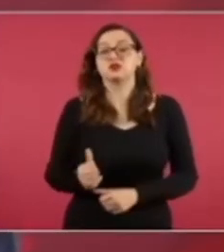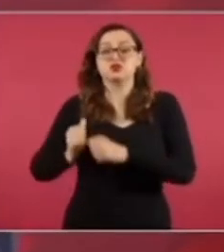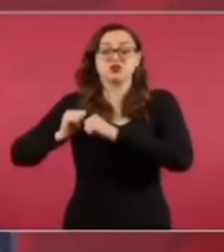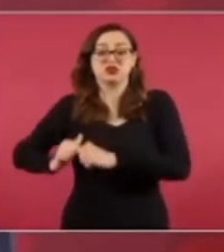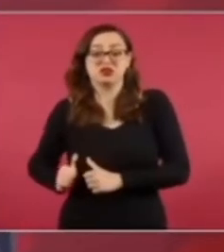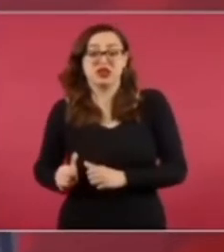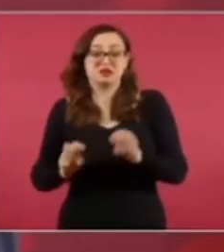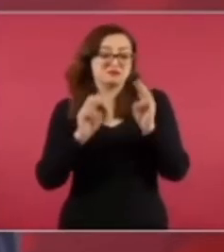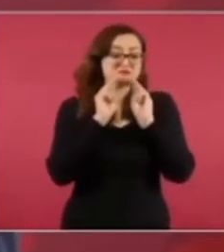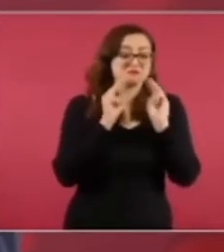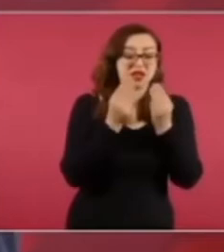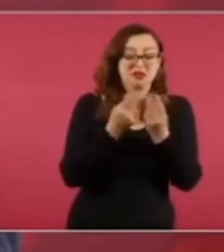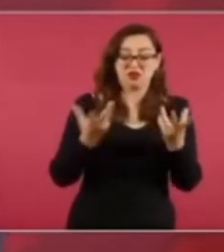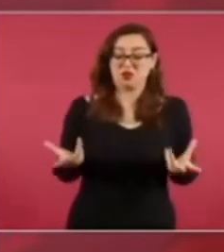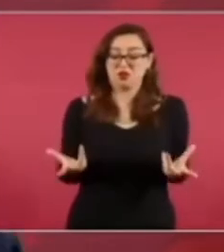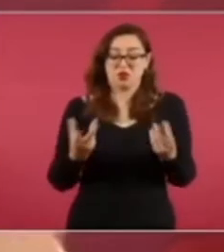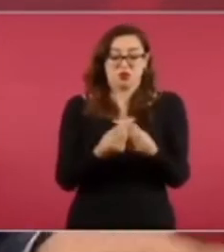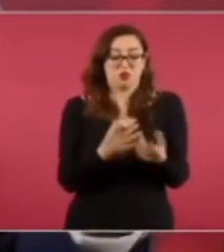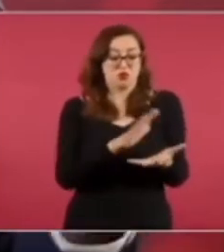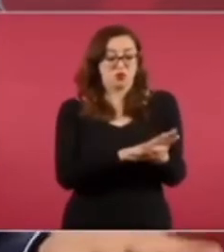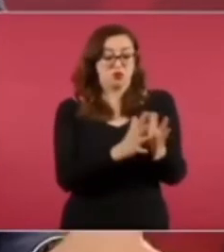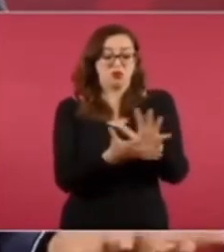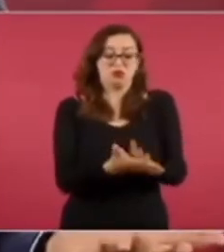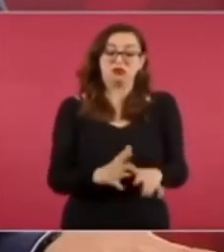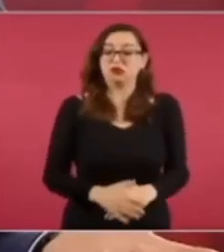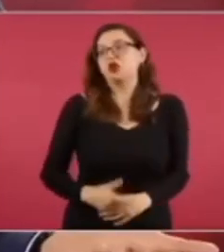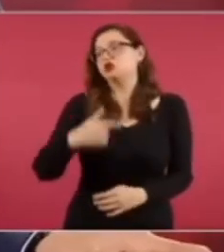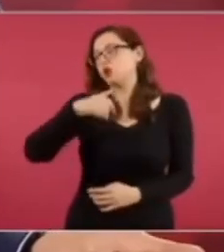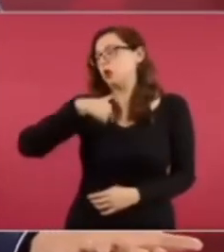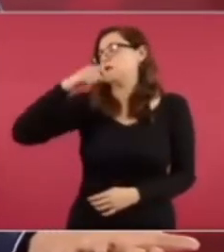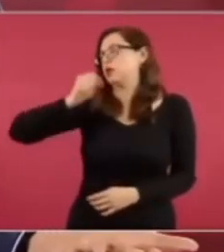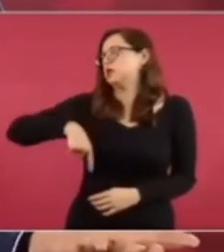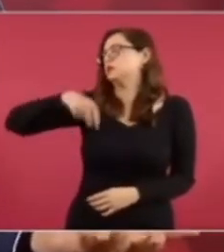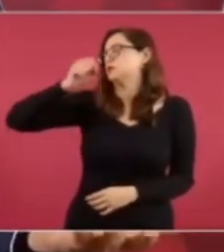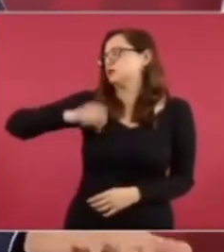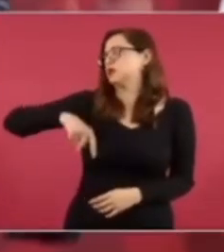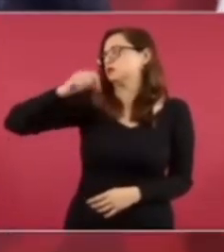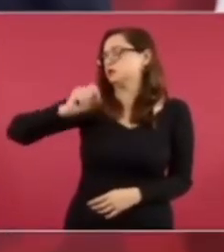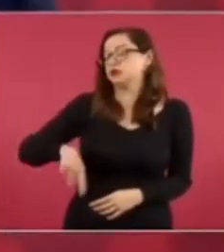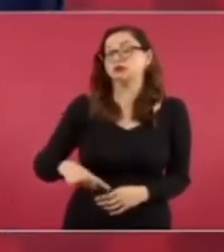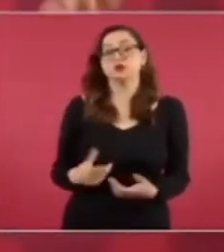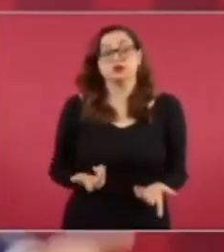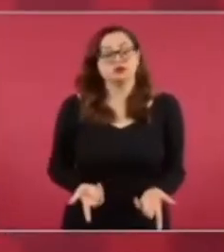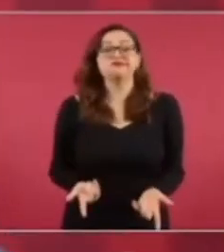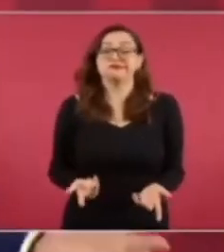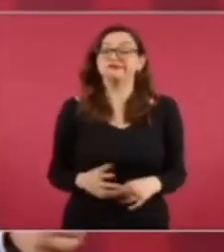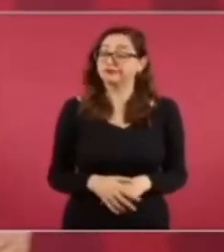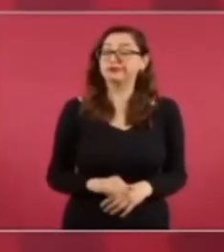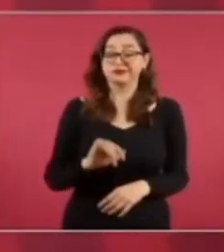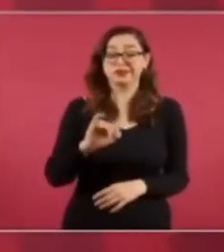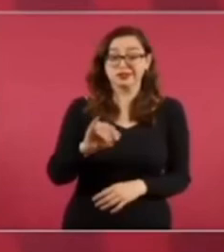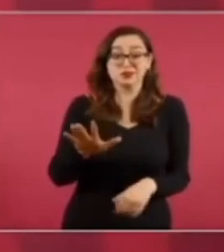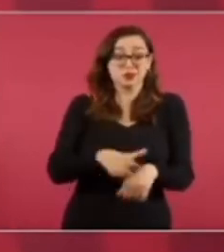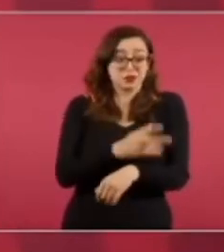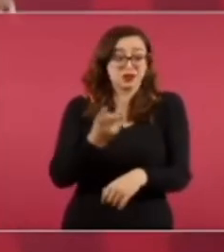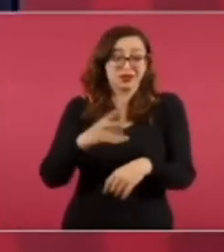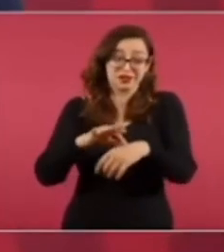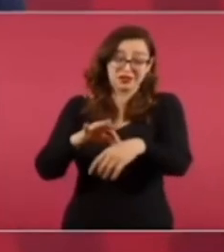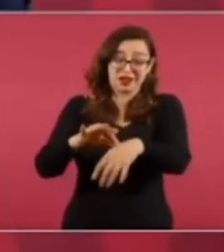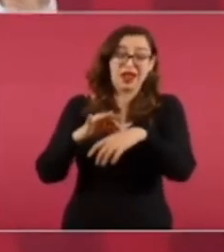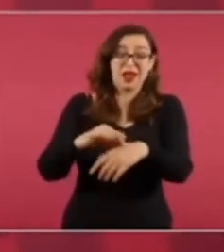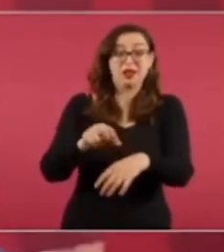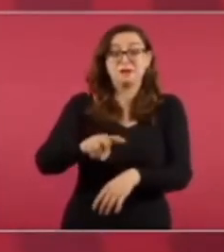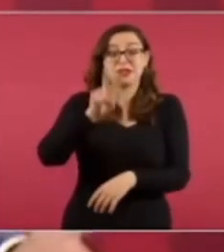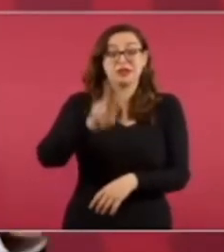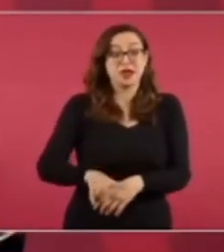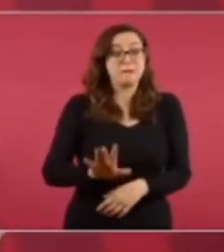ya parezco disco rayado, pero lo tengo que seguir diciendo porque hay